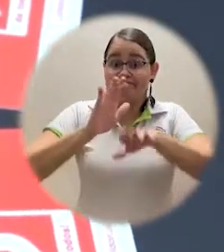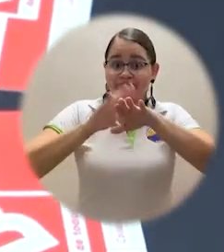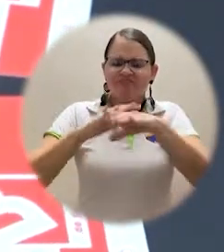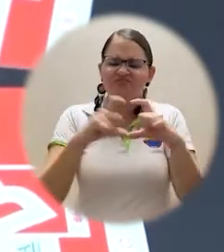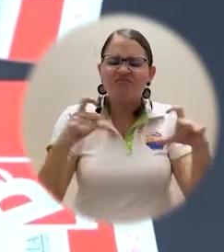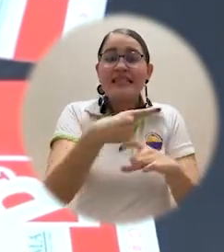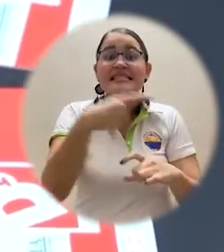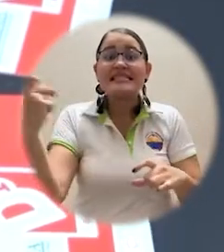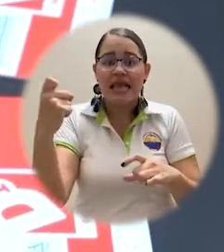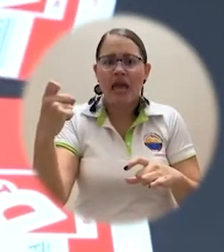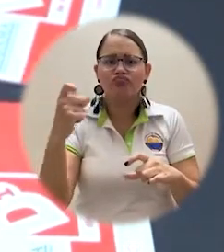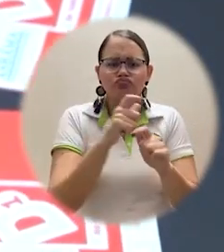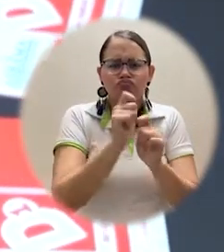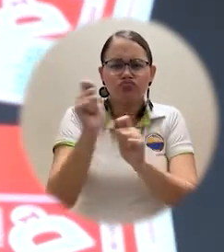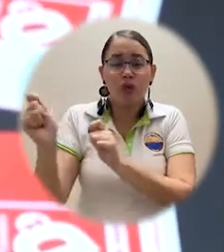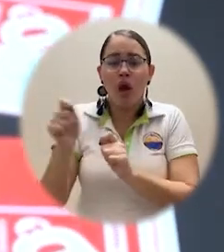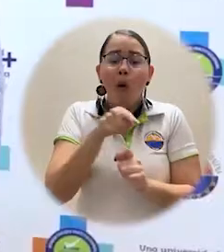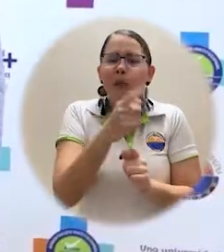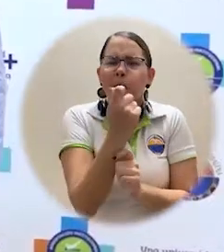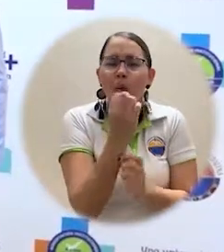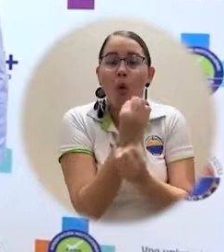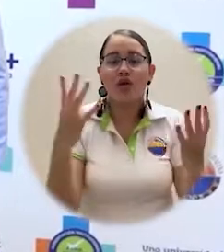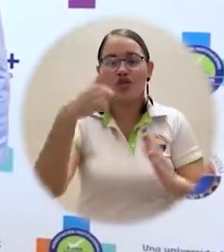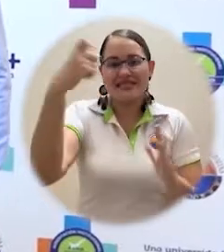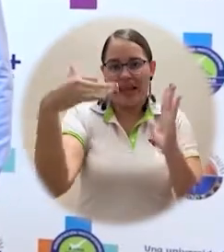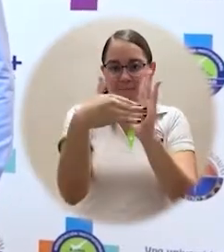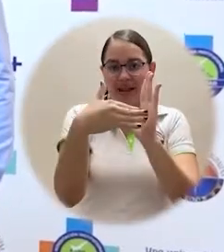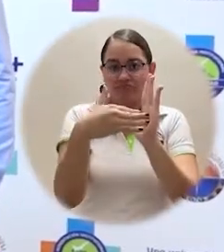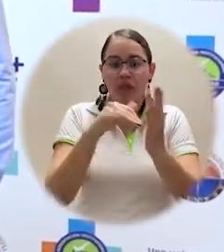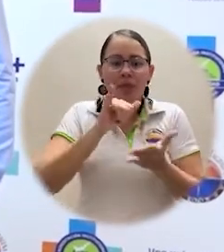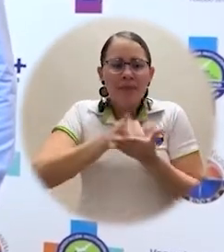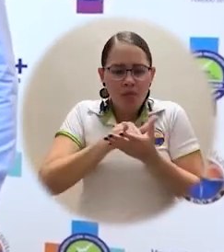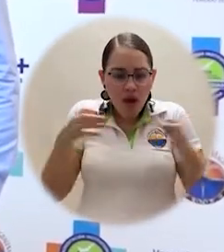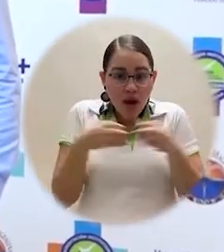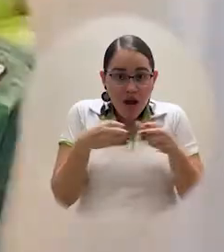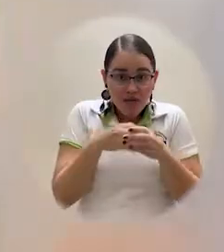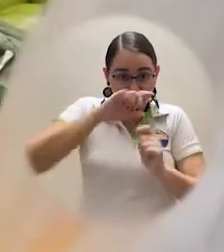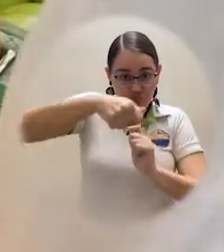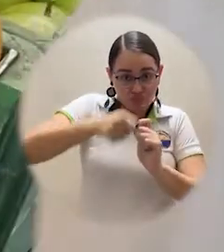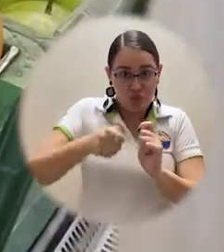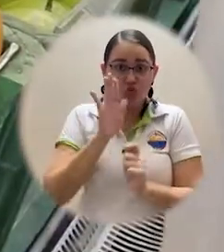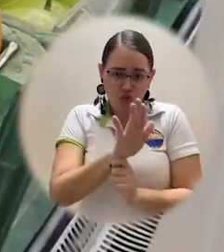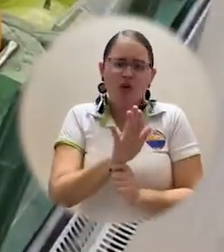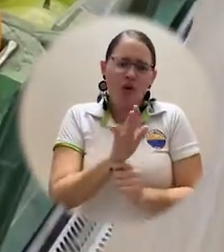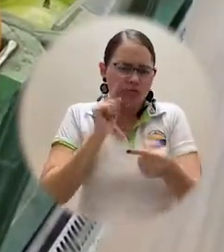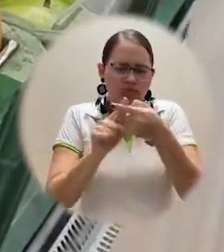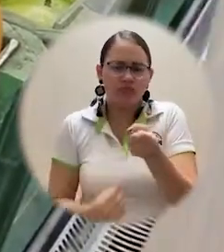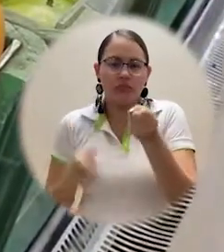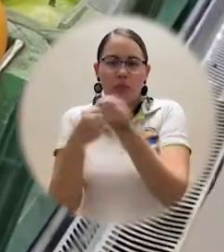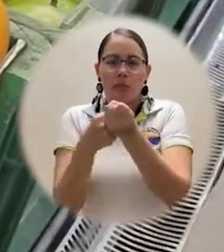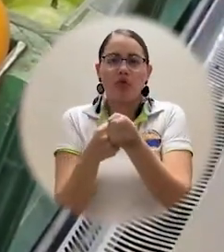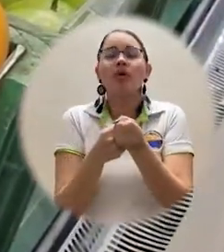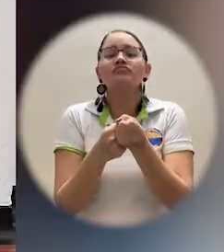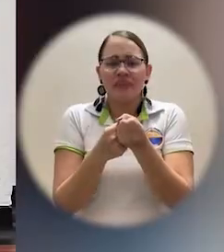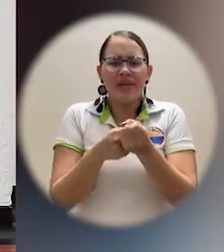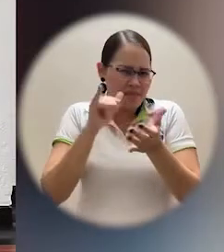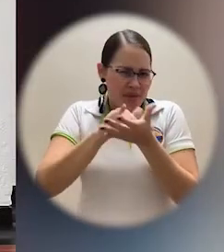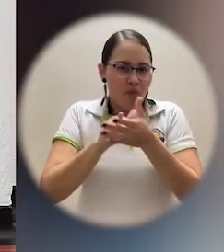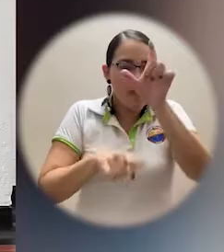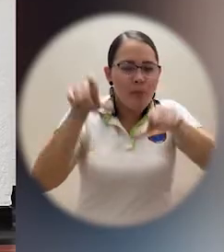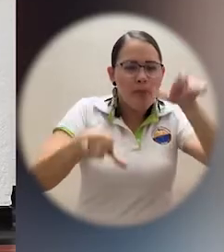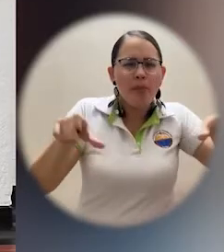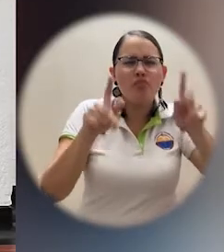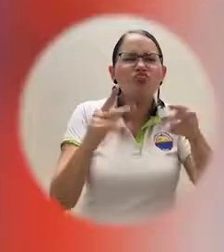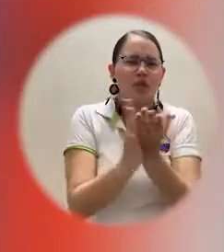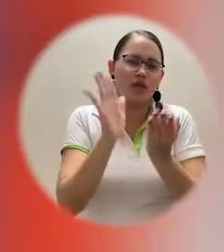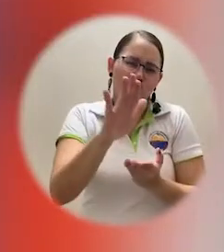por valor de 100 mil pesos con los que el sector bananero se unió para fortalecer el fondo de solidaridad de la institución, los cuales son